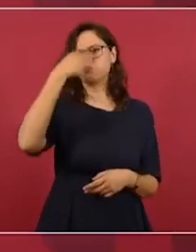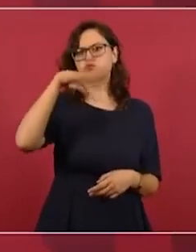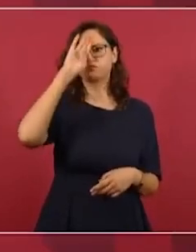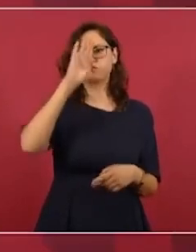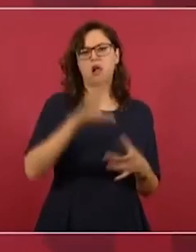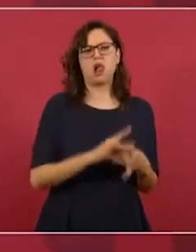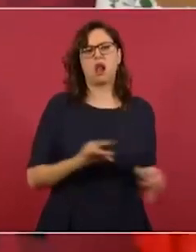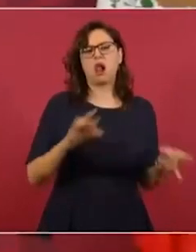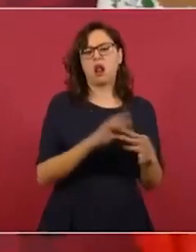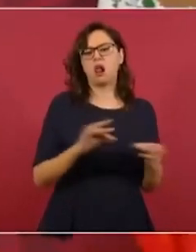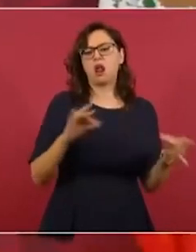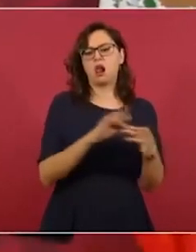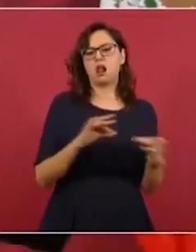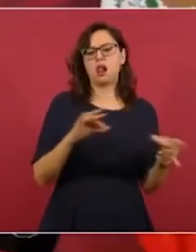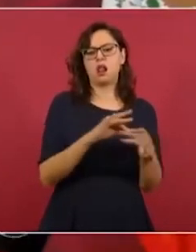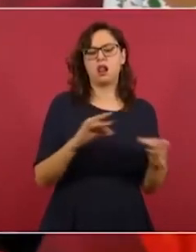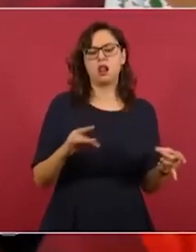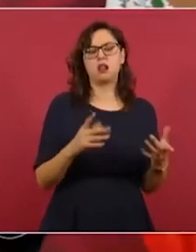aquí